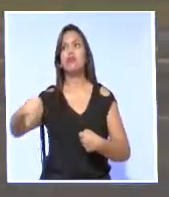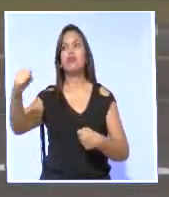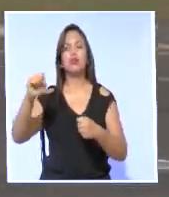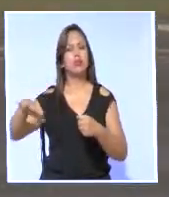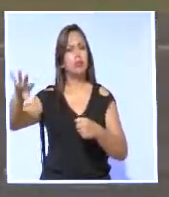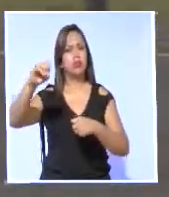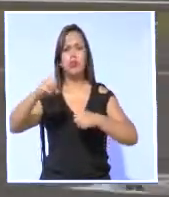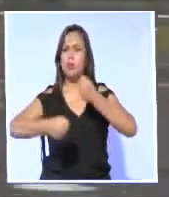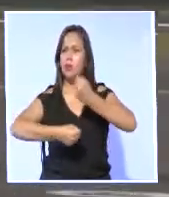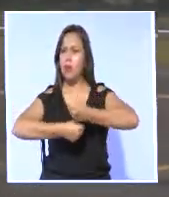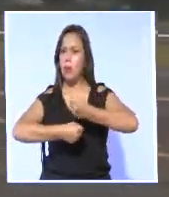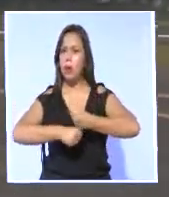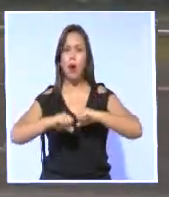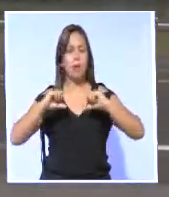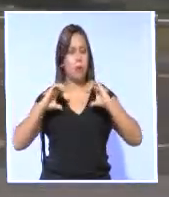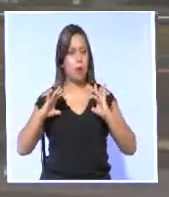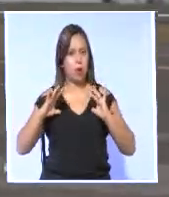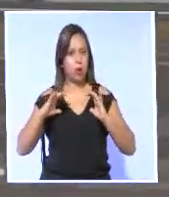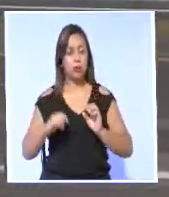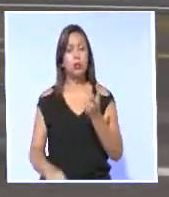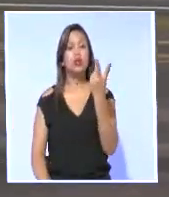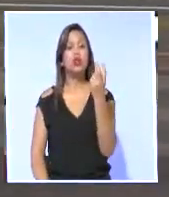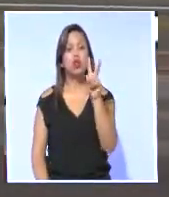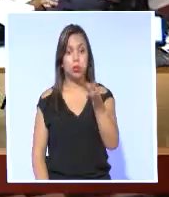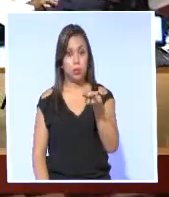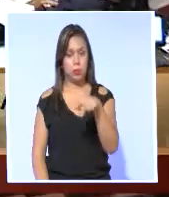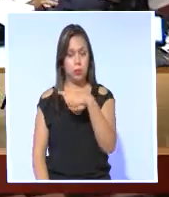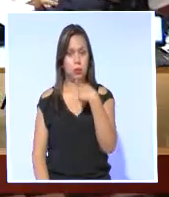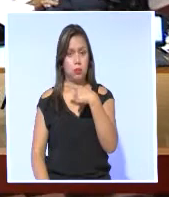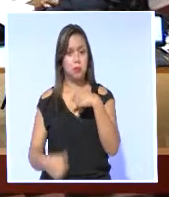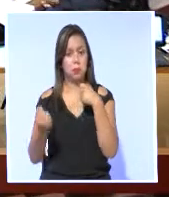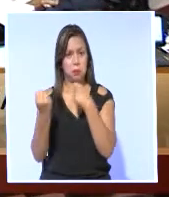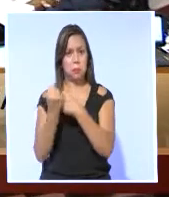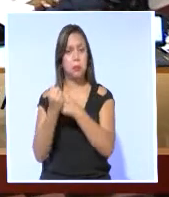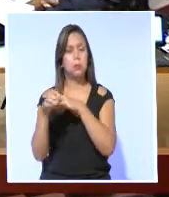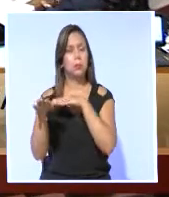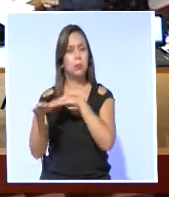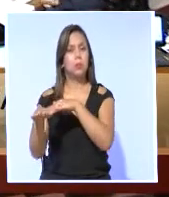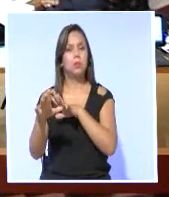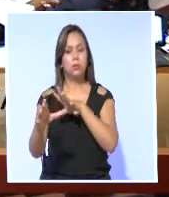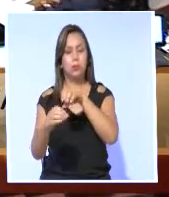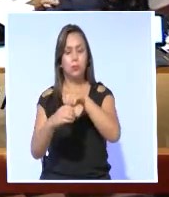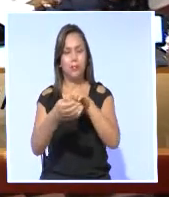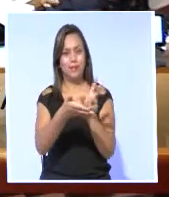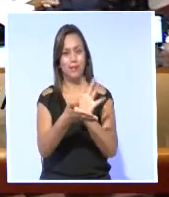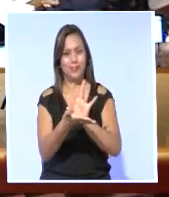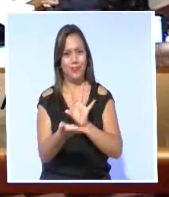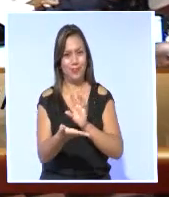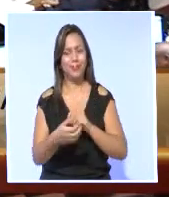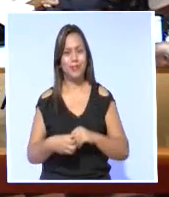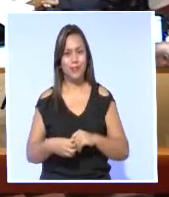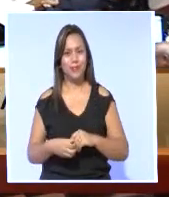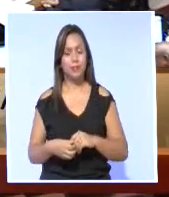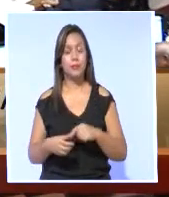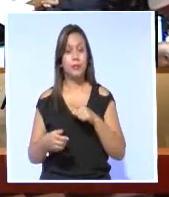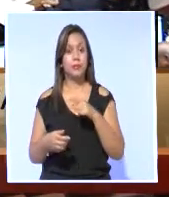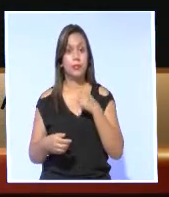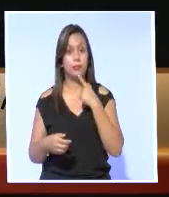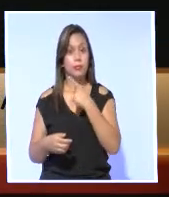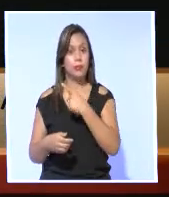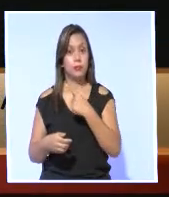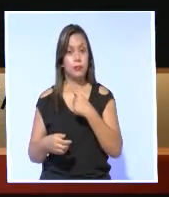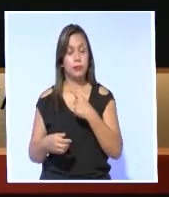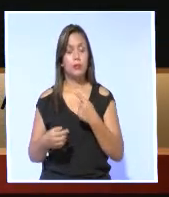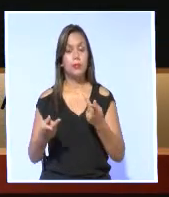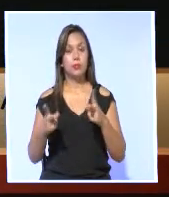trabajo o vacaciones hasta por 12 meses, obtuvo un respaldo positivo por parte del Pleno de la Asamblea Nacional. La ponente del